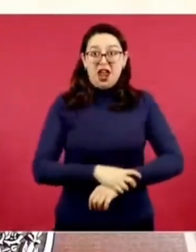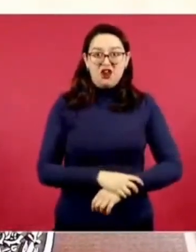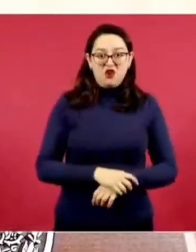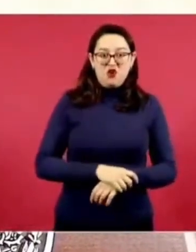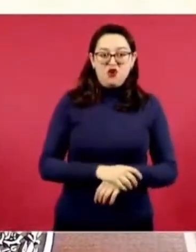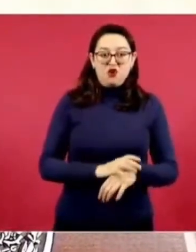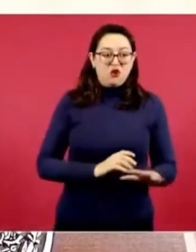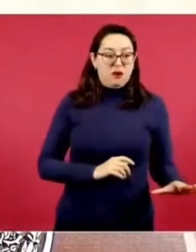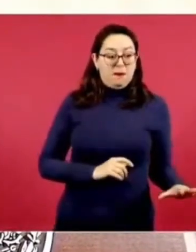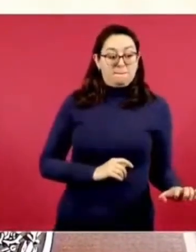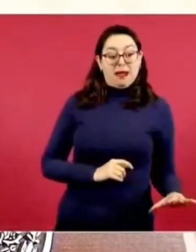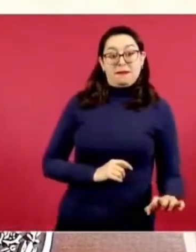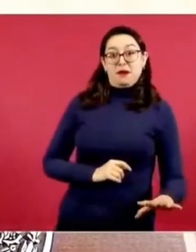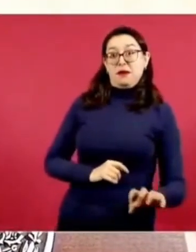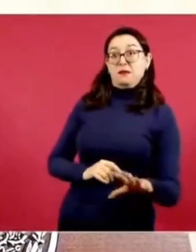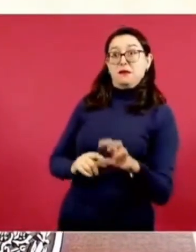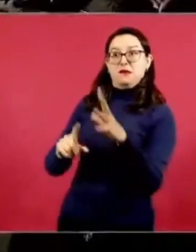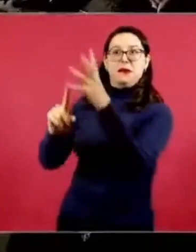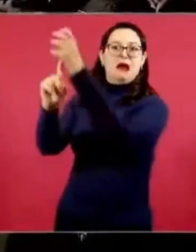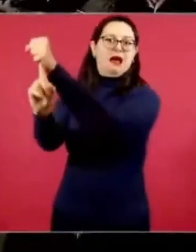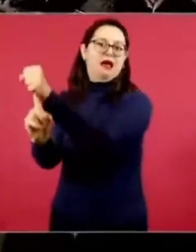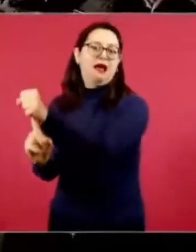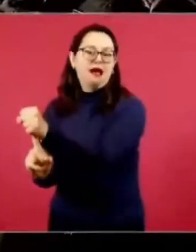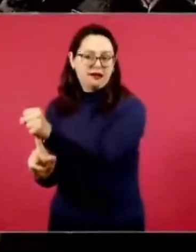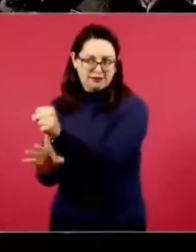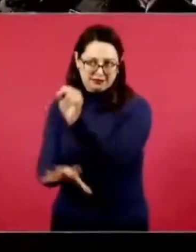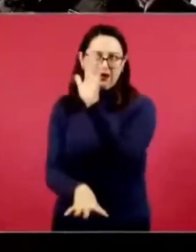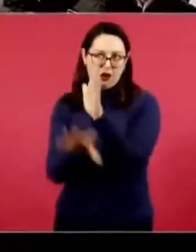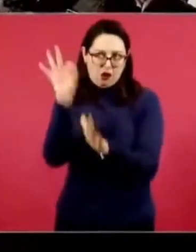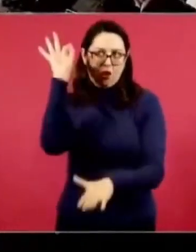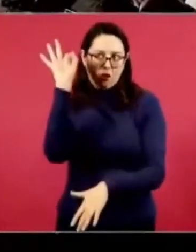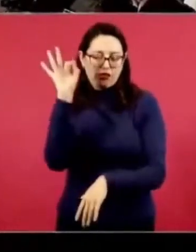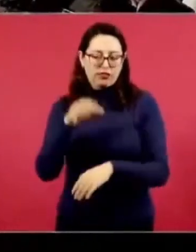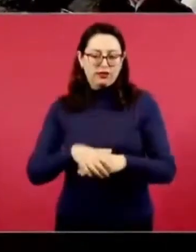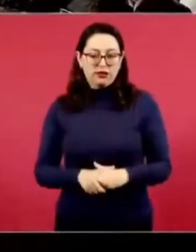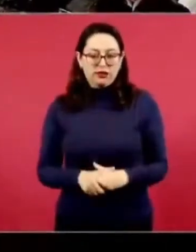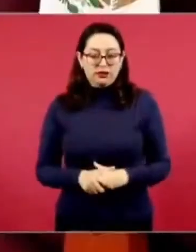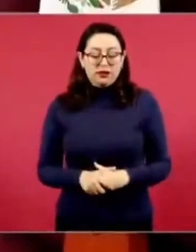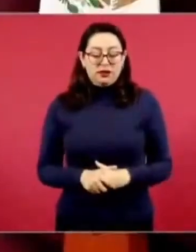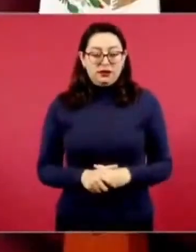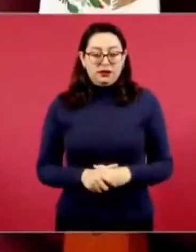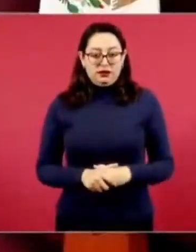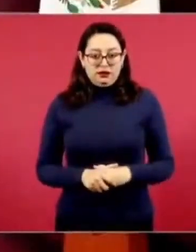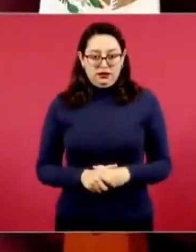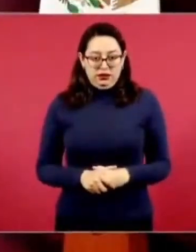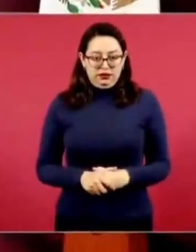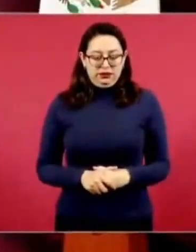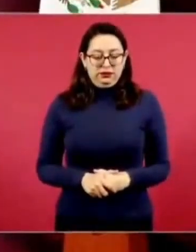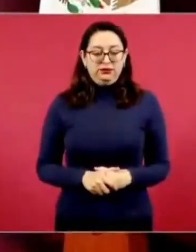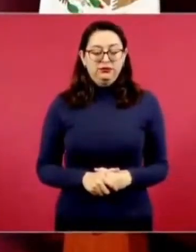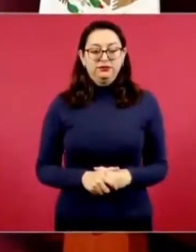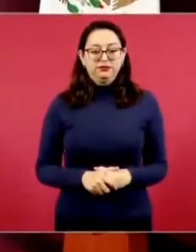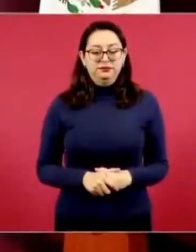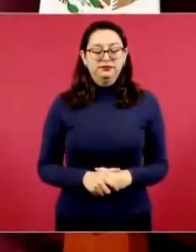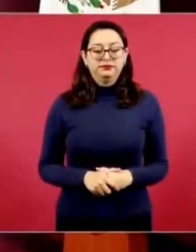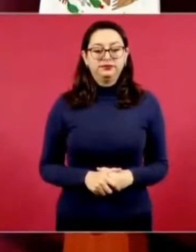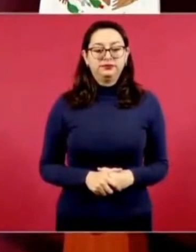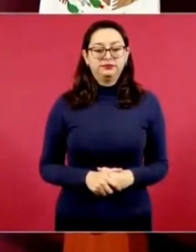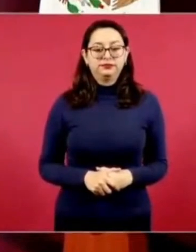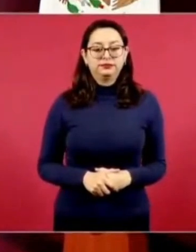Sí, que lo pasara, y dice el mismo Obregón, cuenta este historiador,